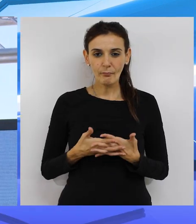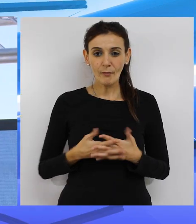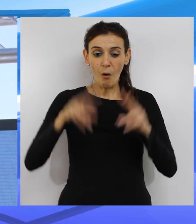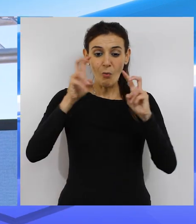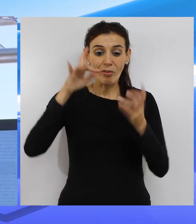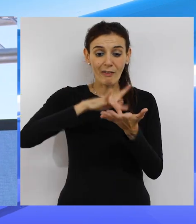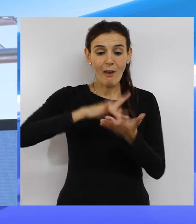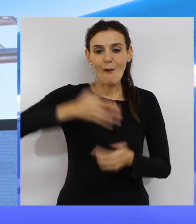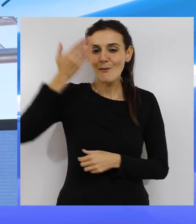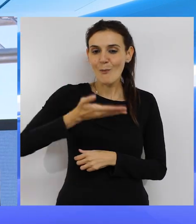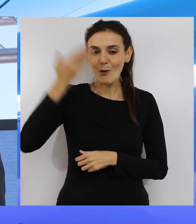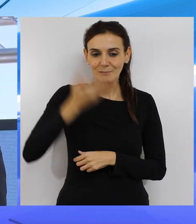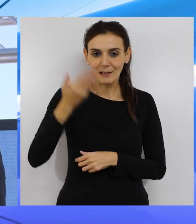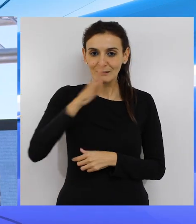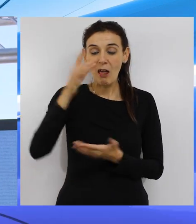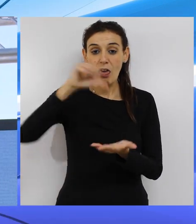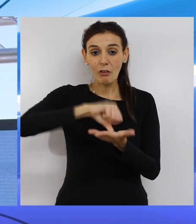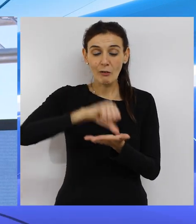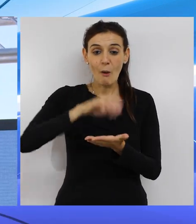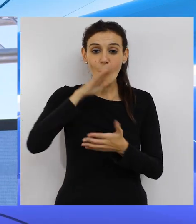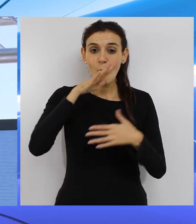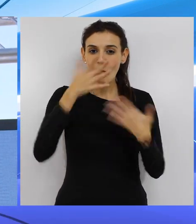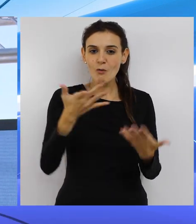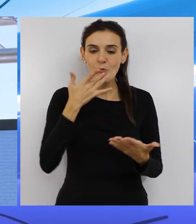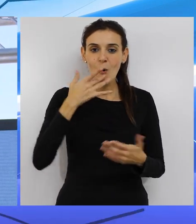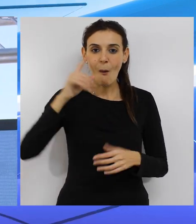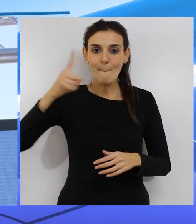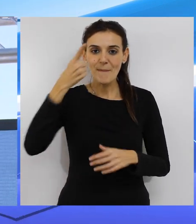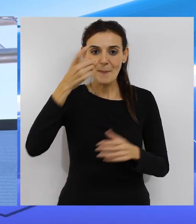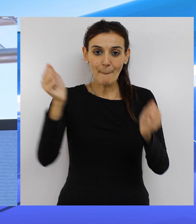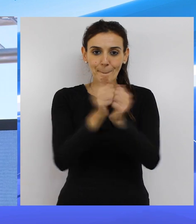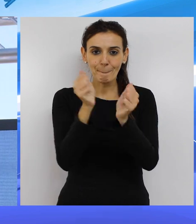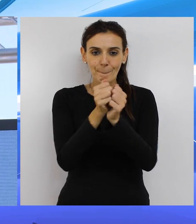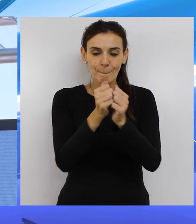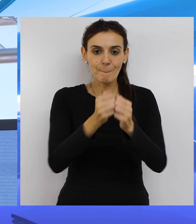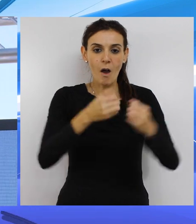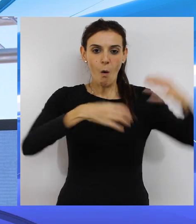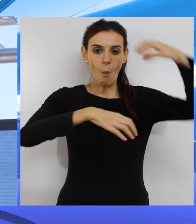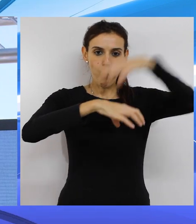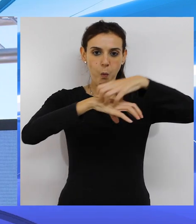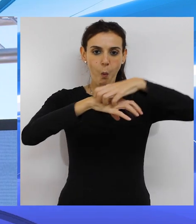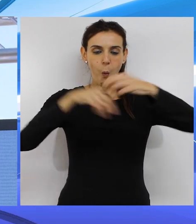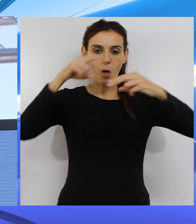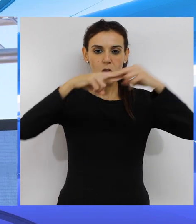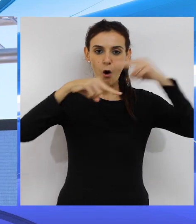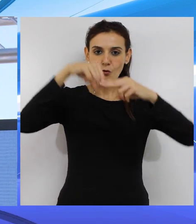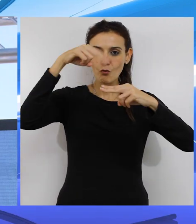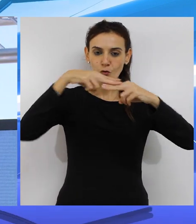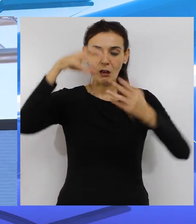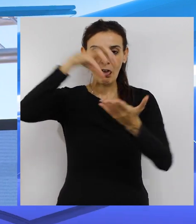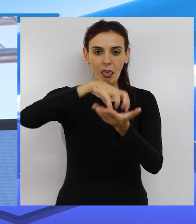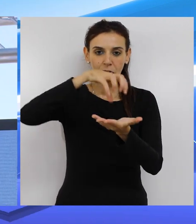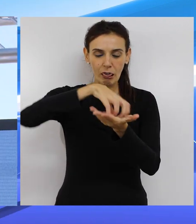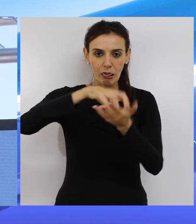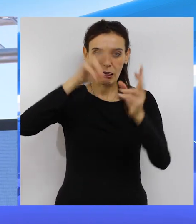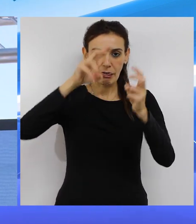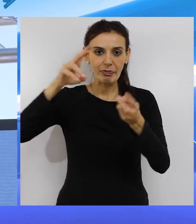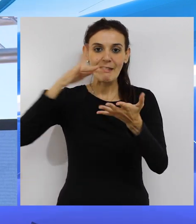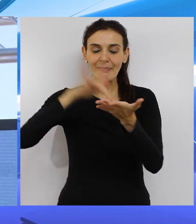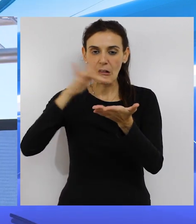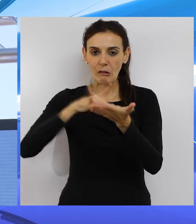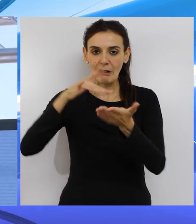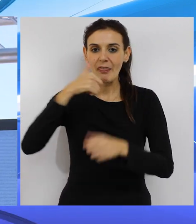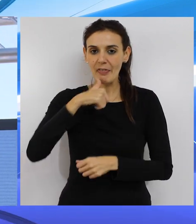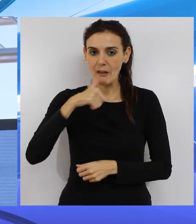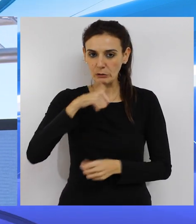A ninguno se nos escapa que hoy es un día muy importante para nuestra ciudad, ya que se pone la primera piedra para la construcción de lo que será el primer data center